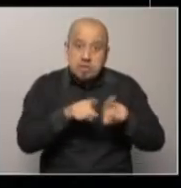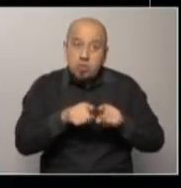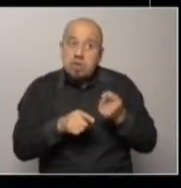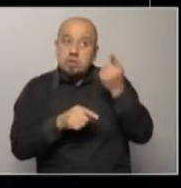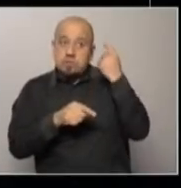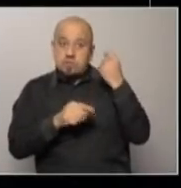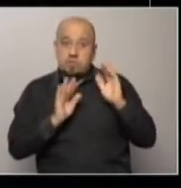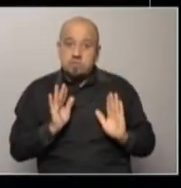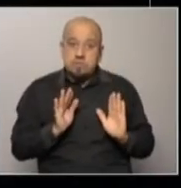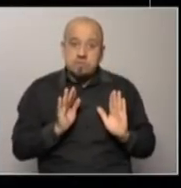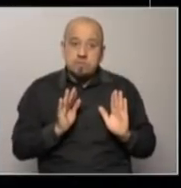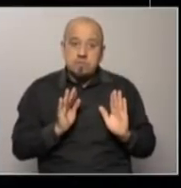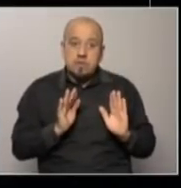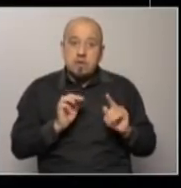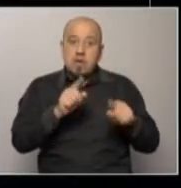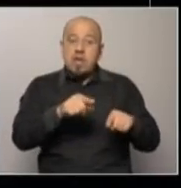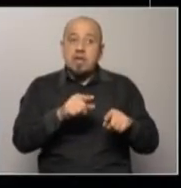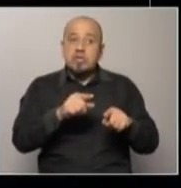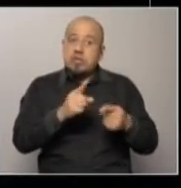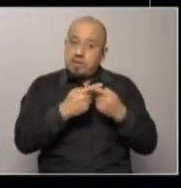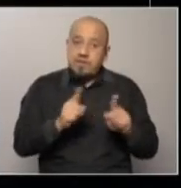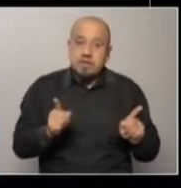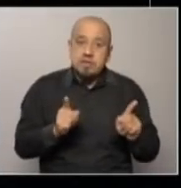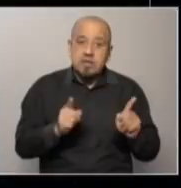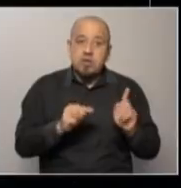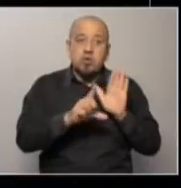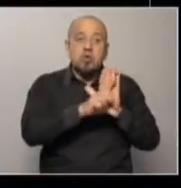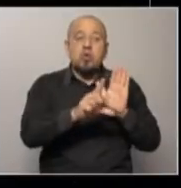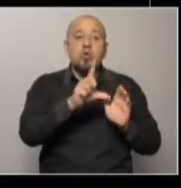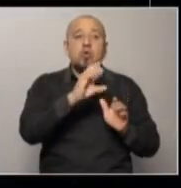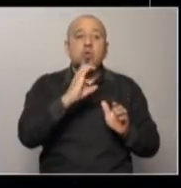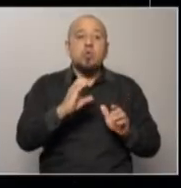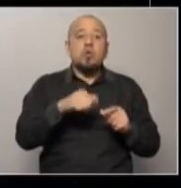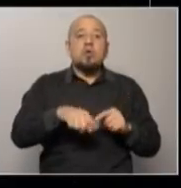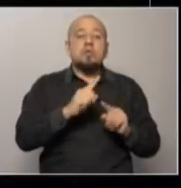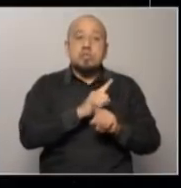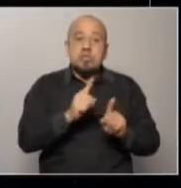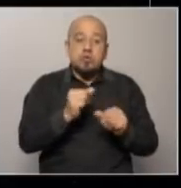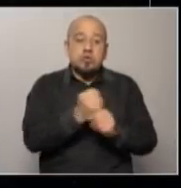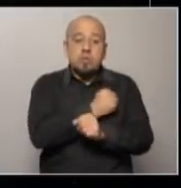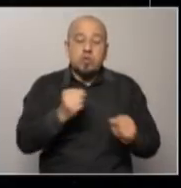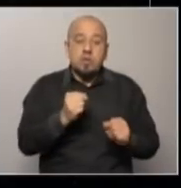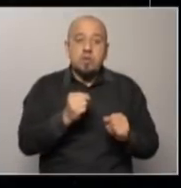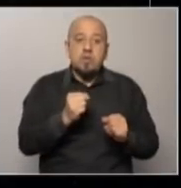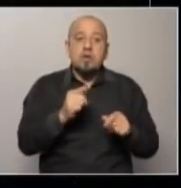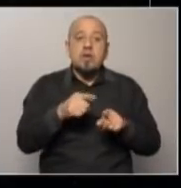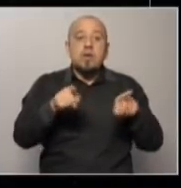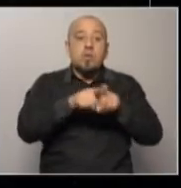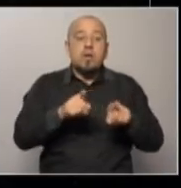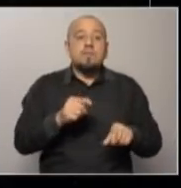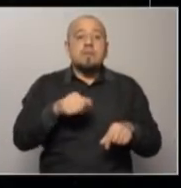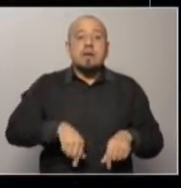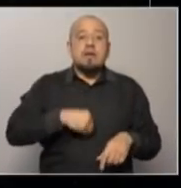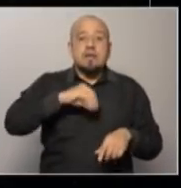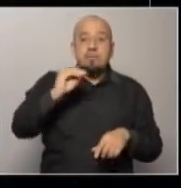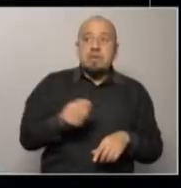Esa es una de las diferencias con los proyectos de urgente consideración. Que si no se aprueba, el proyecto queda como lo envió el Poder Ejecutivo. Acá, el que